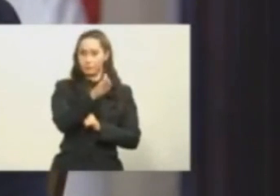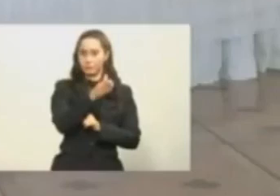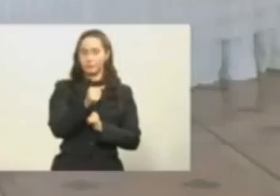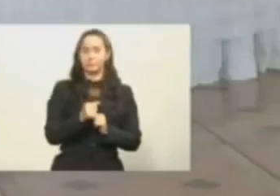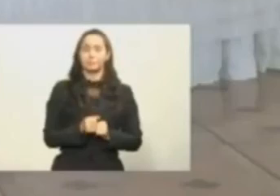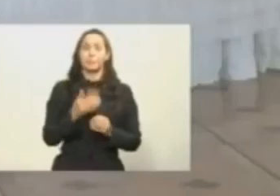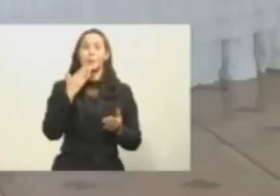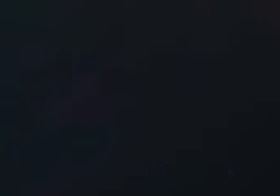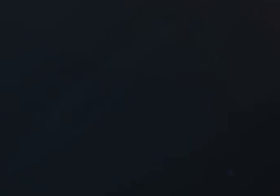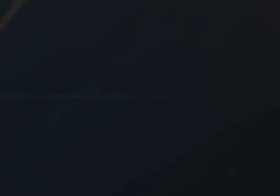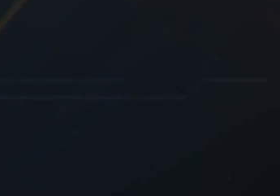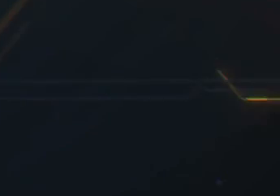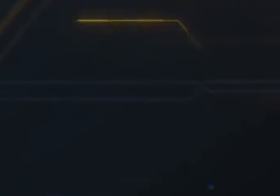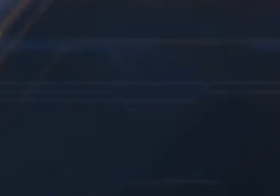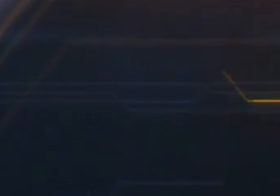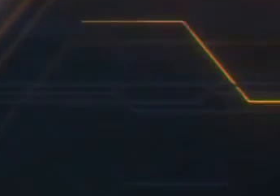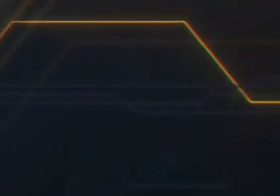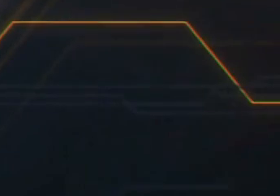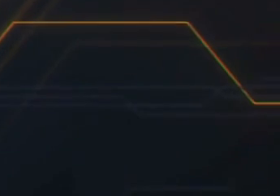Presidente, buenos días.